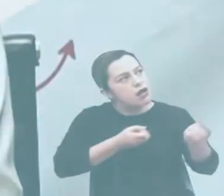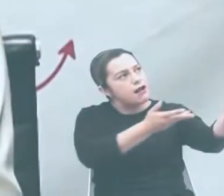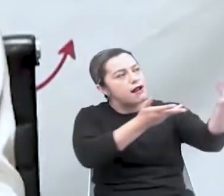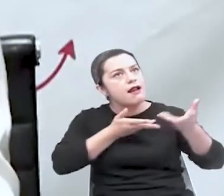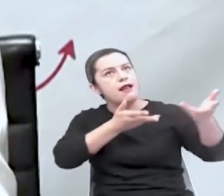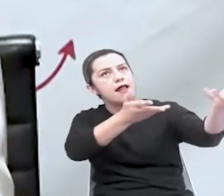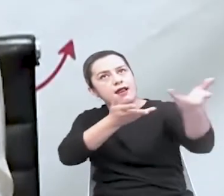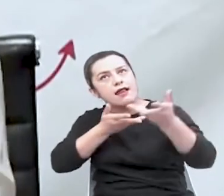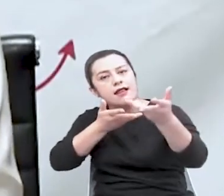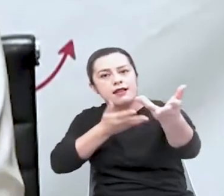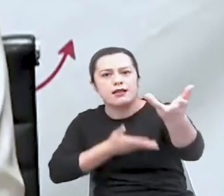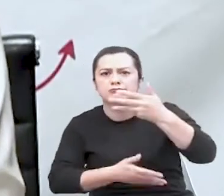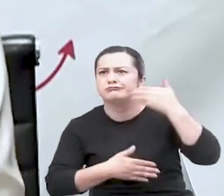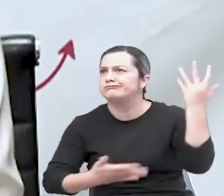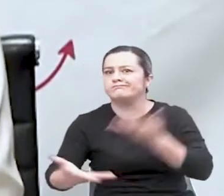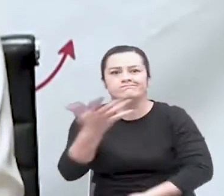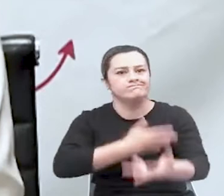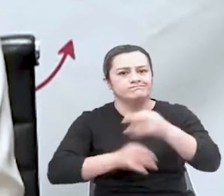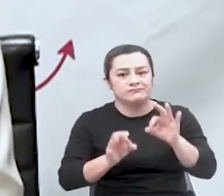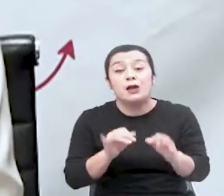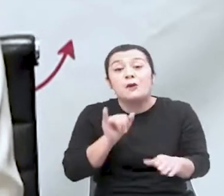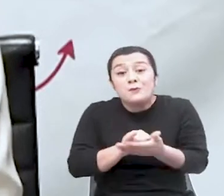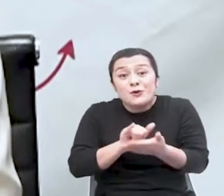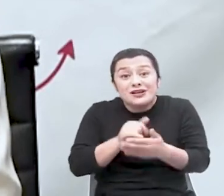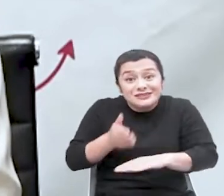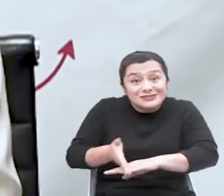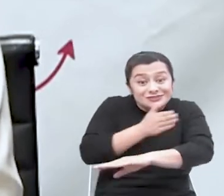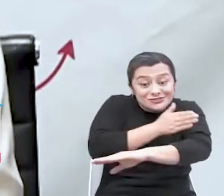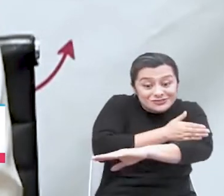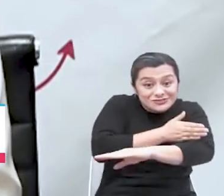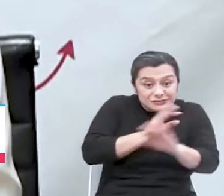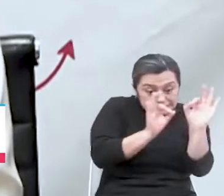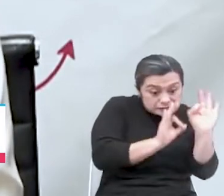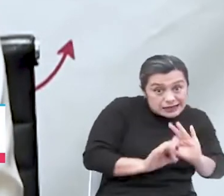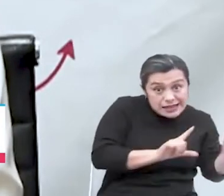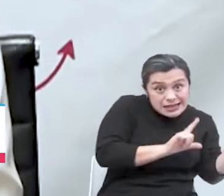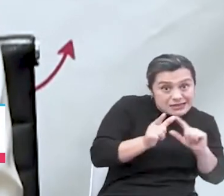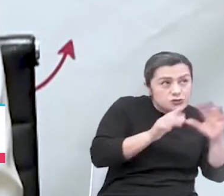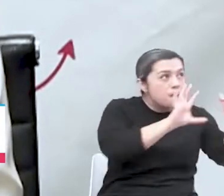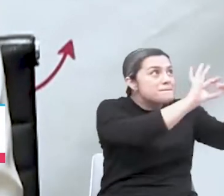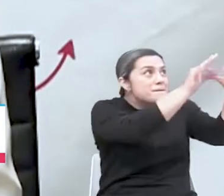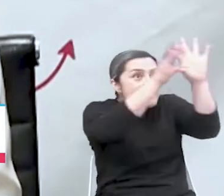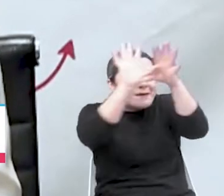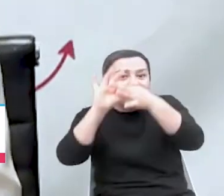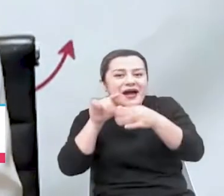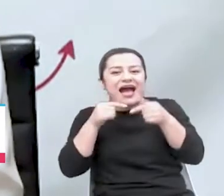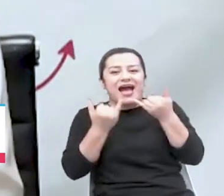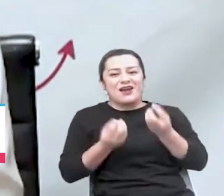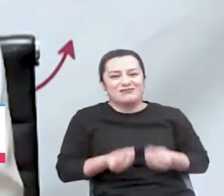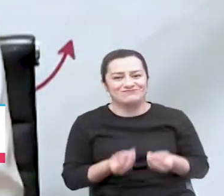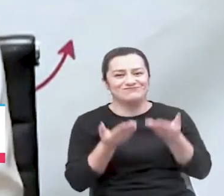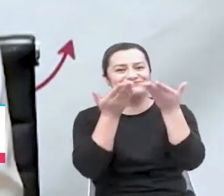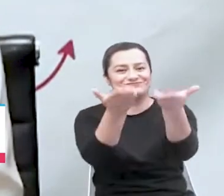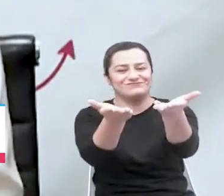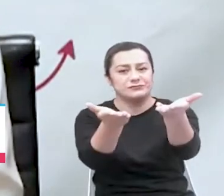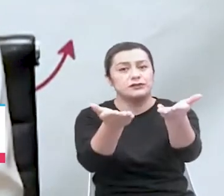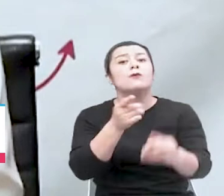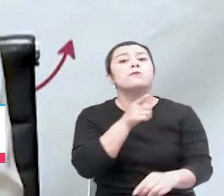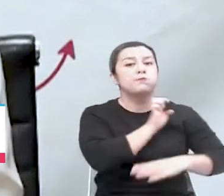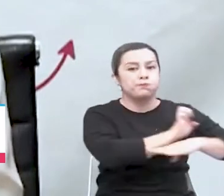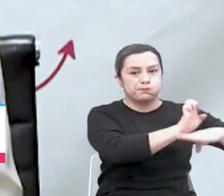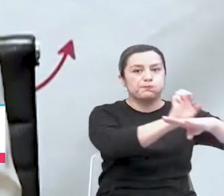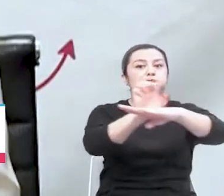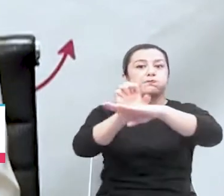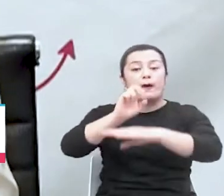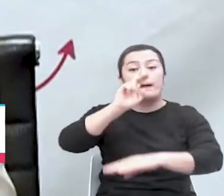Así es como nos preparamos para este lanzamiento, para el 2022, articuladamente todas las instituciones lideradas por el Ministerio de Educación